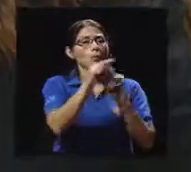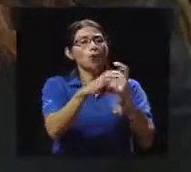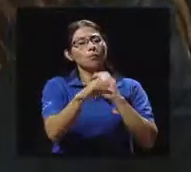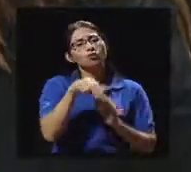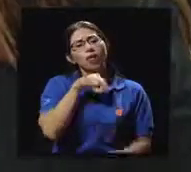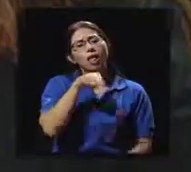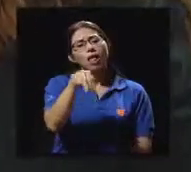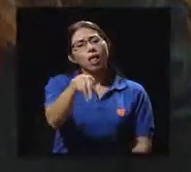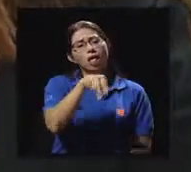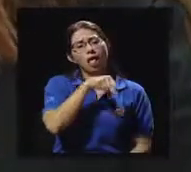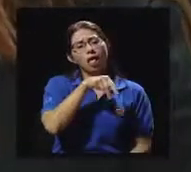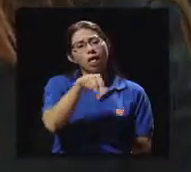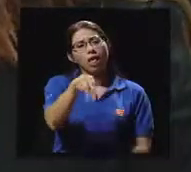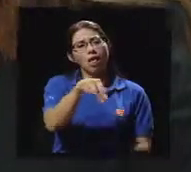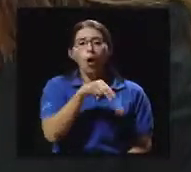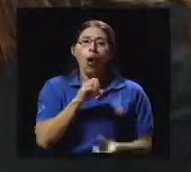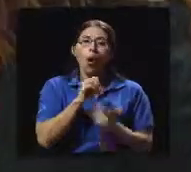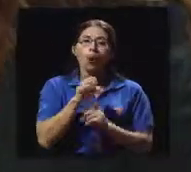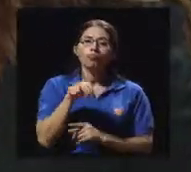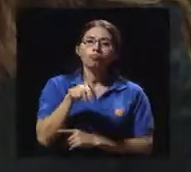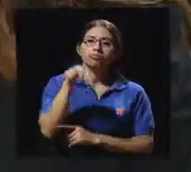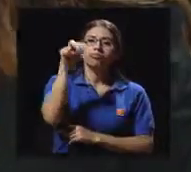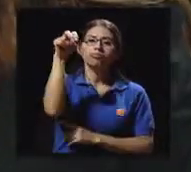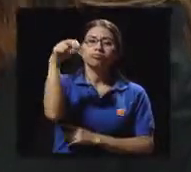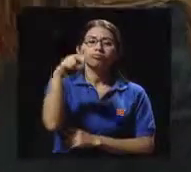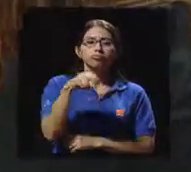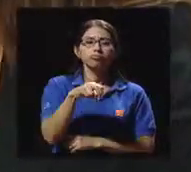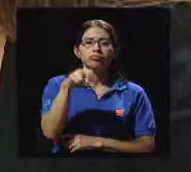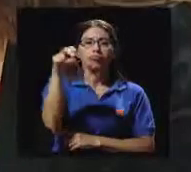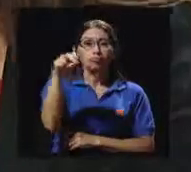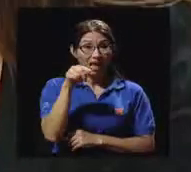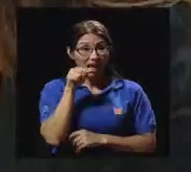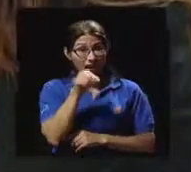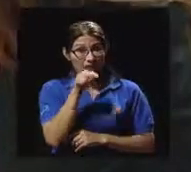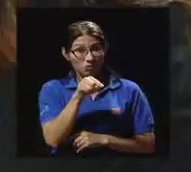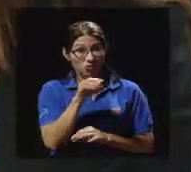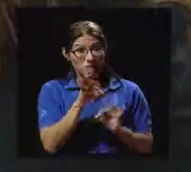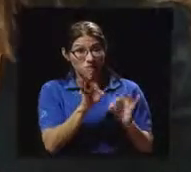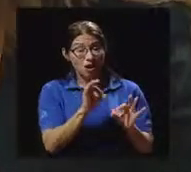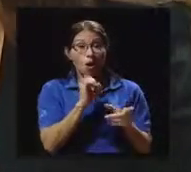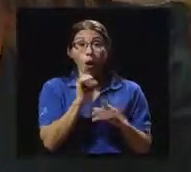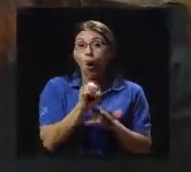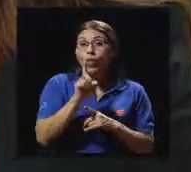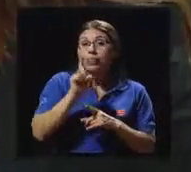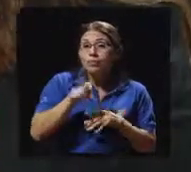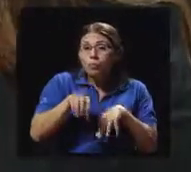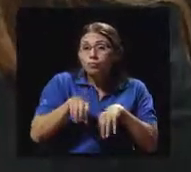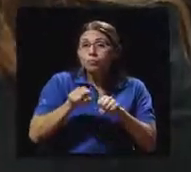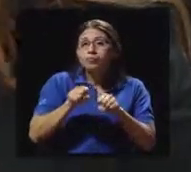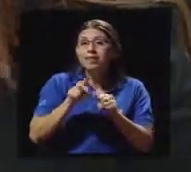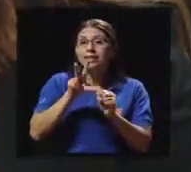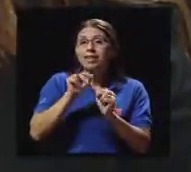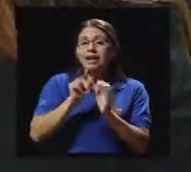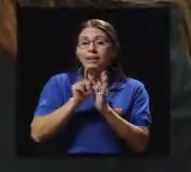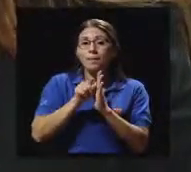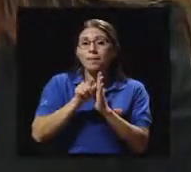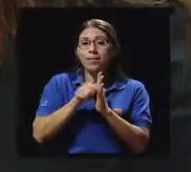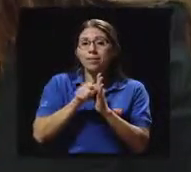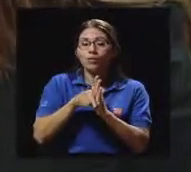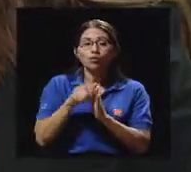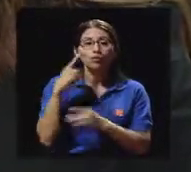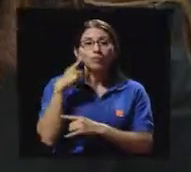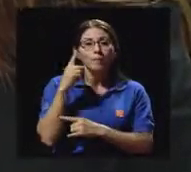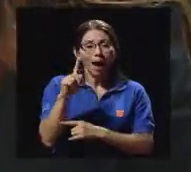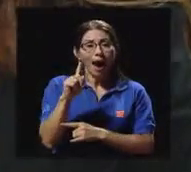esa es actividad, eso se puede catalogar o por el contrario, debo de sacar 30 minutos, ya sea en cualquier momento del día,